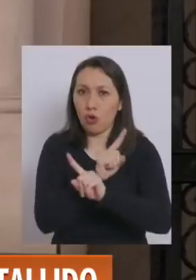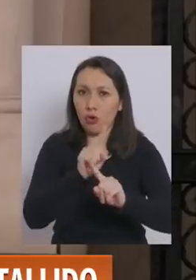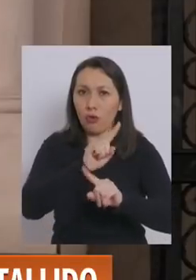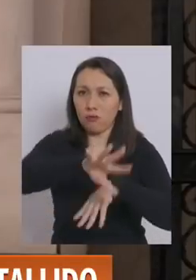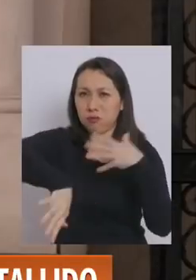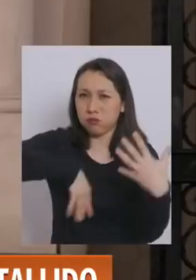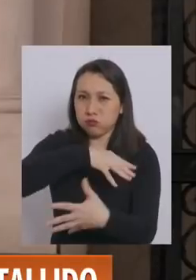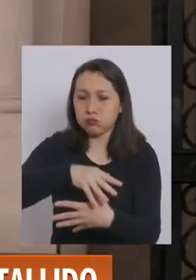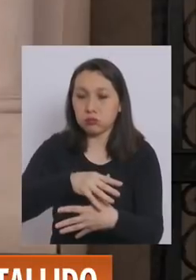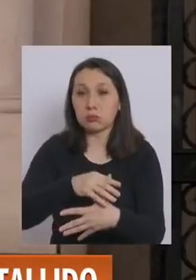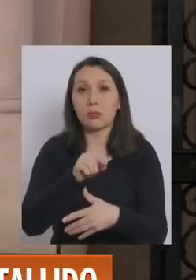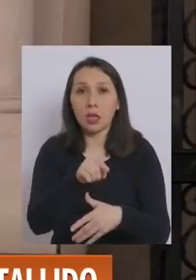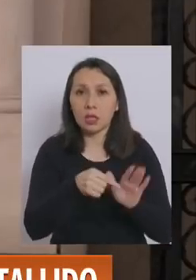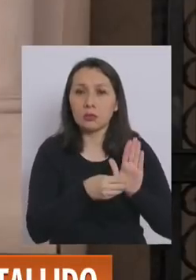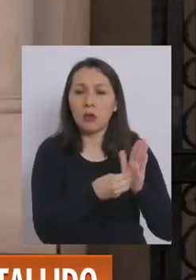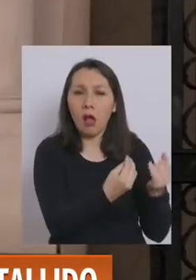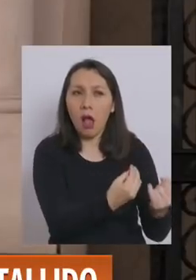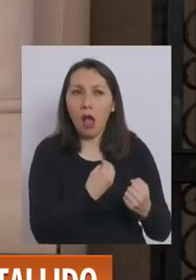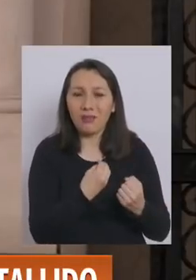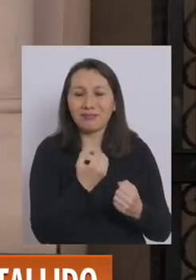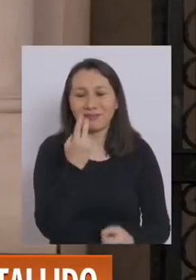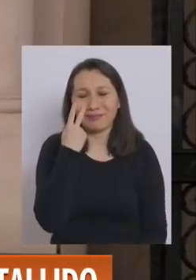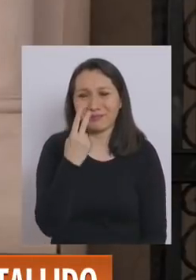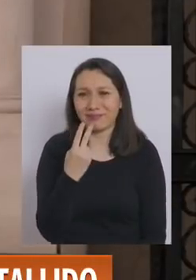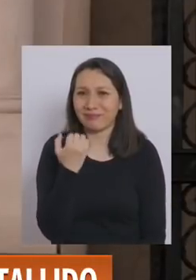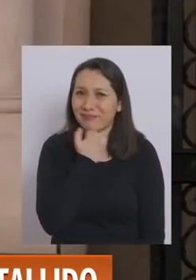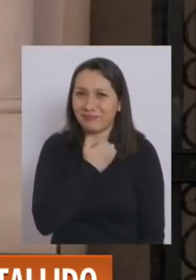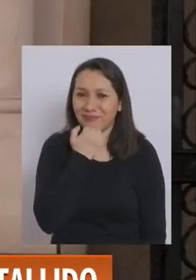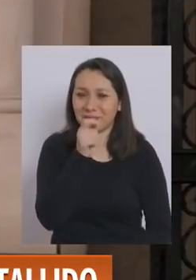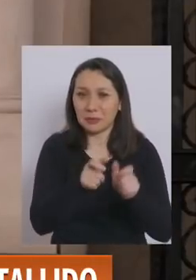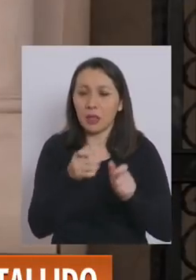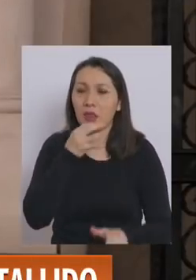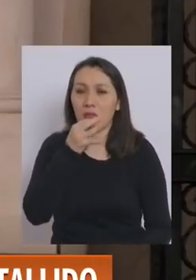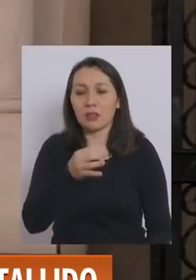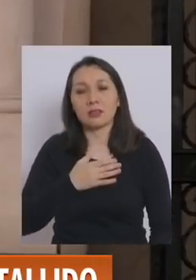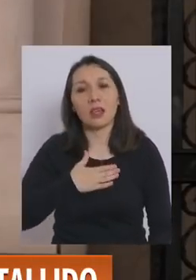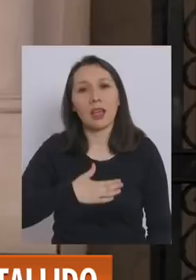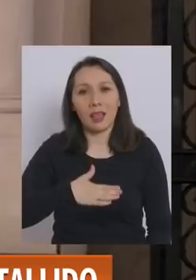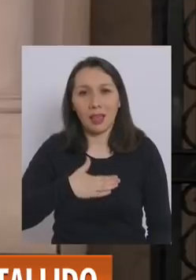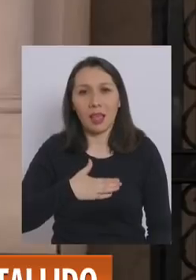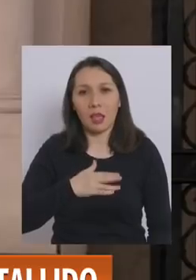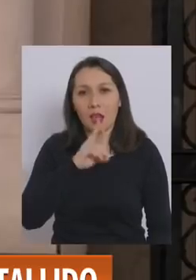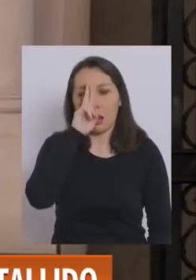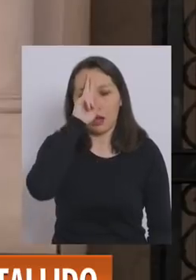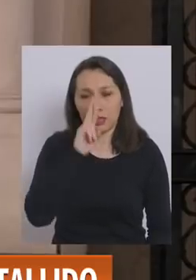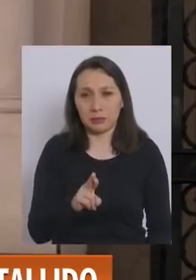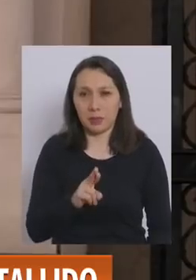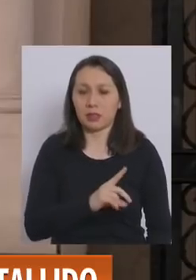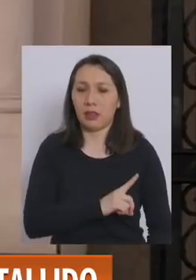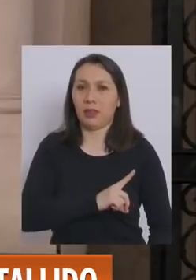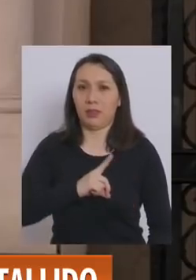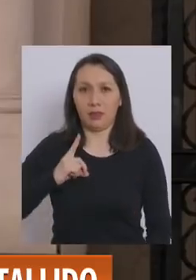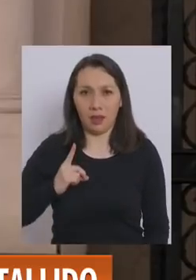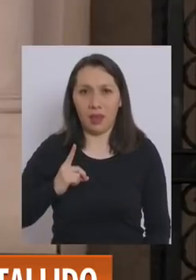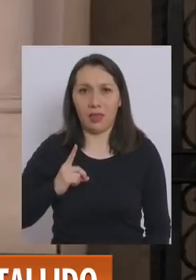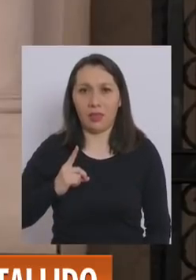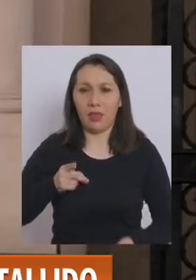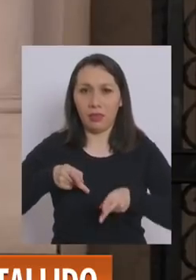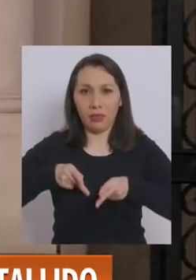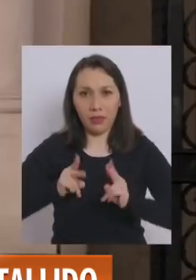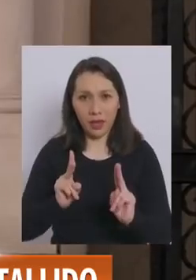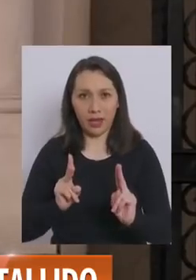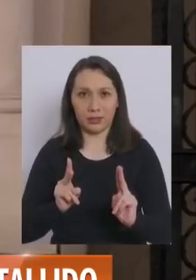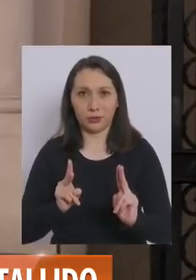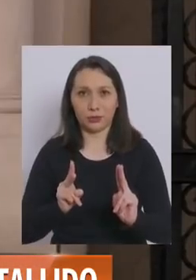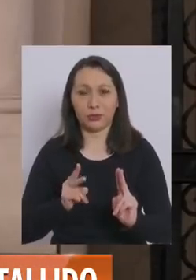violencia. Estas señales son completamente equívocas frente a la ciudadanía que dice que quiere respeto, dignidad, derechos,